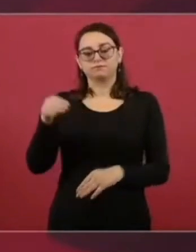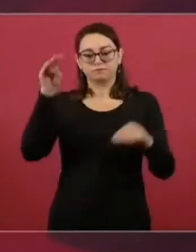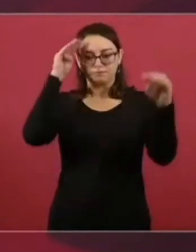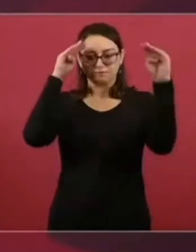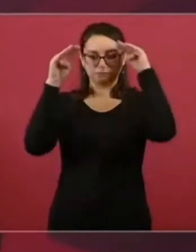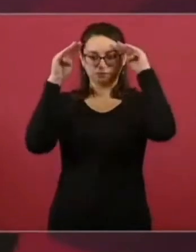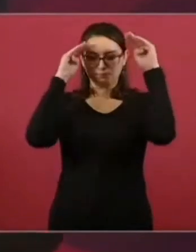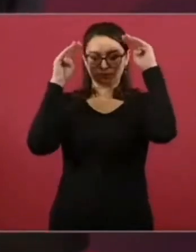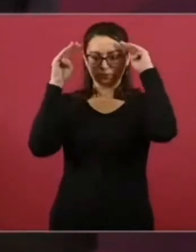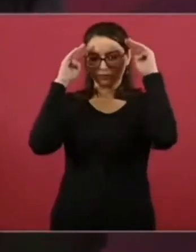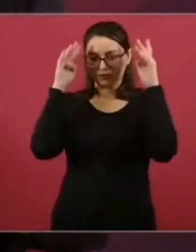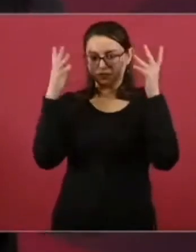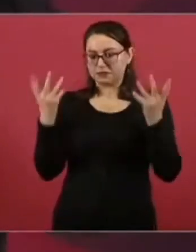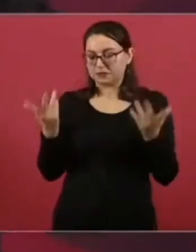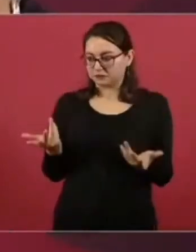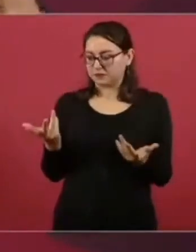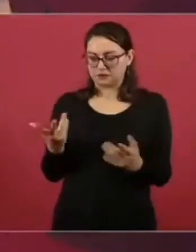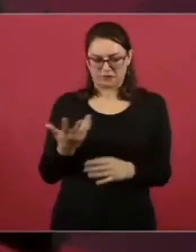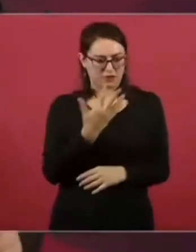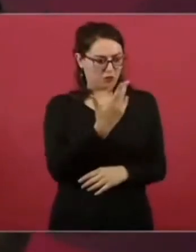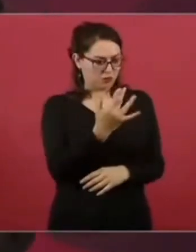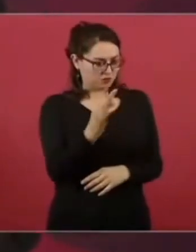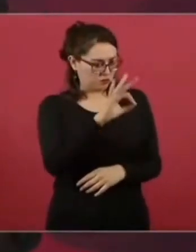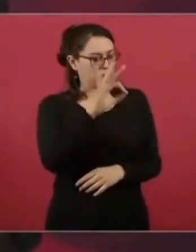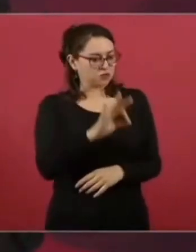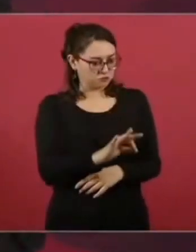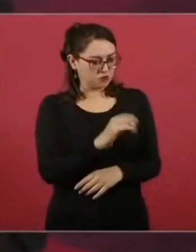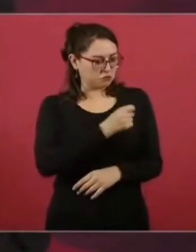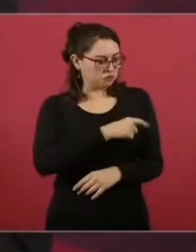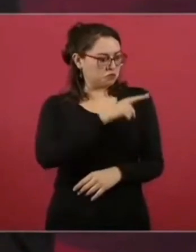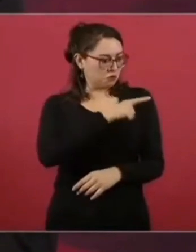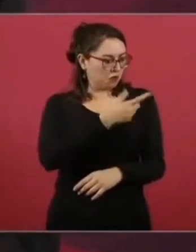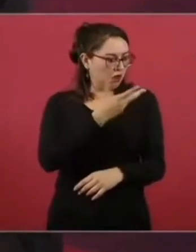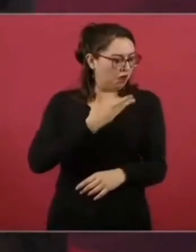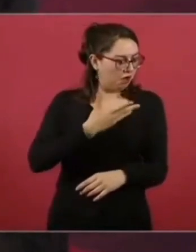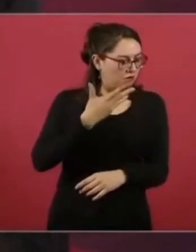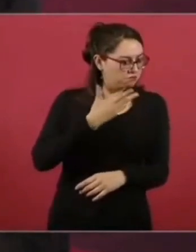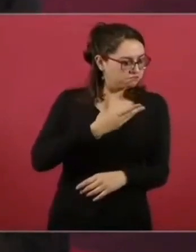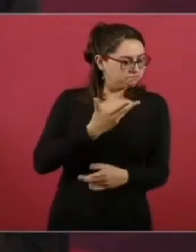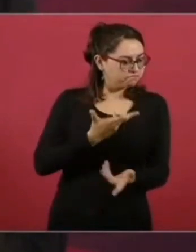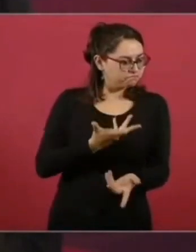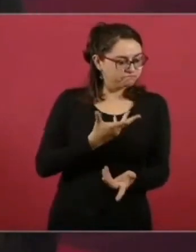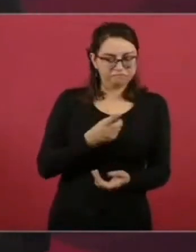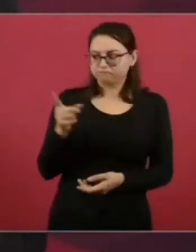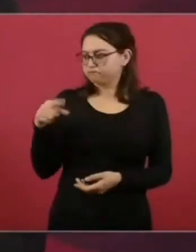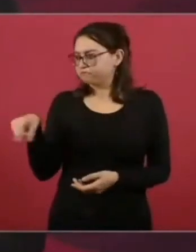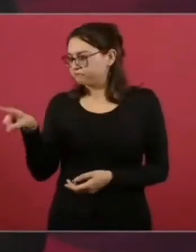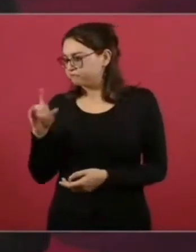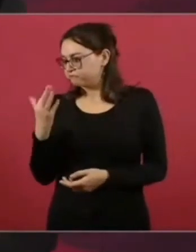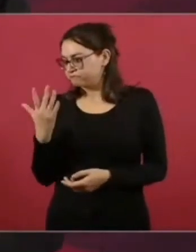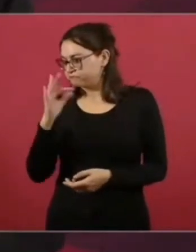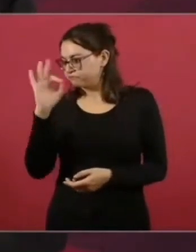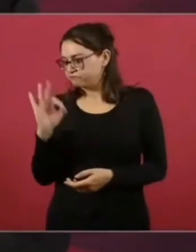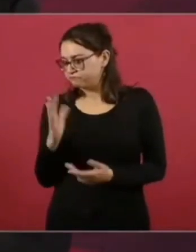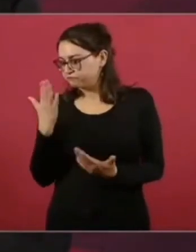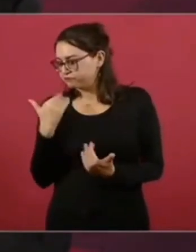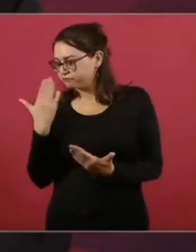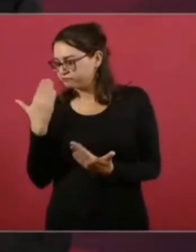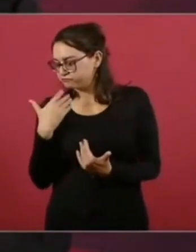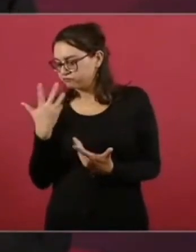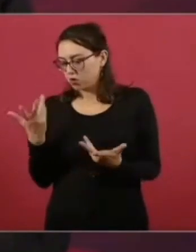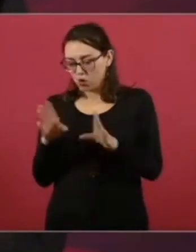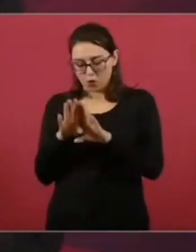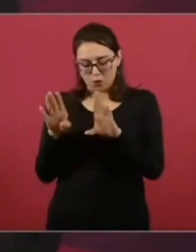creando y se está construyendo el sistema de salud del IMSS